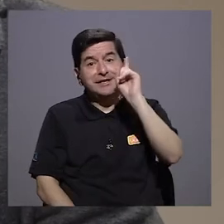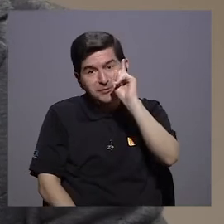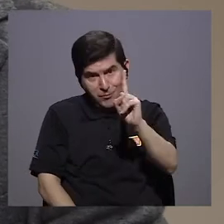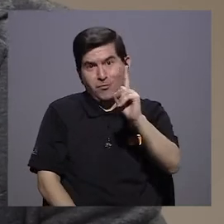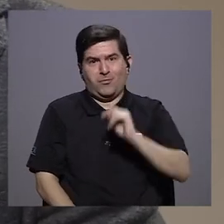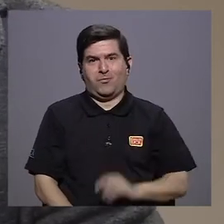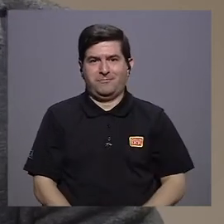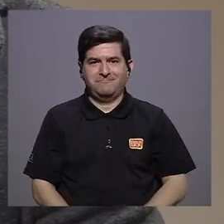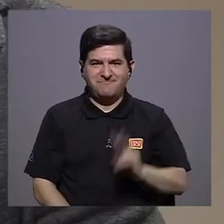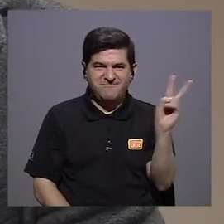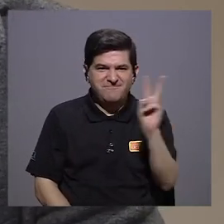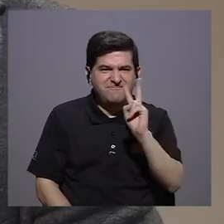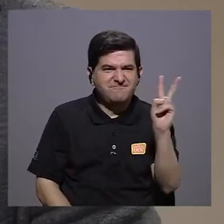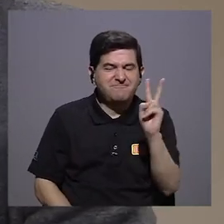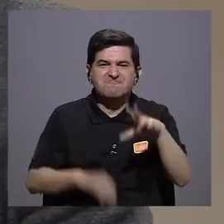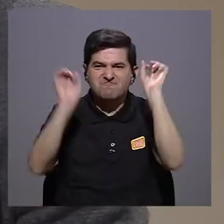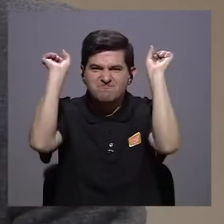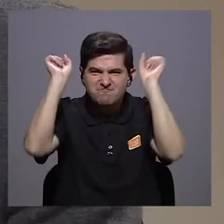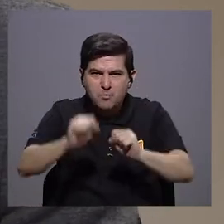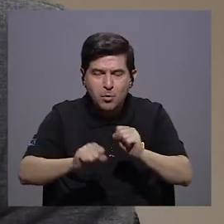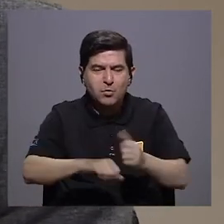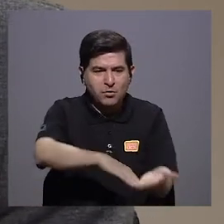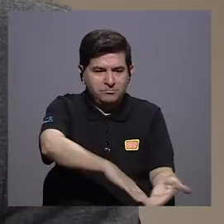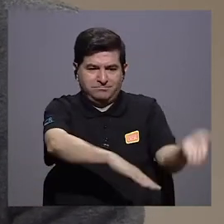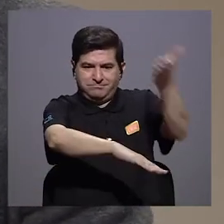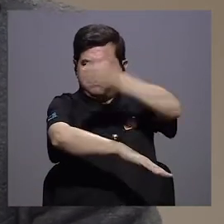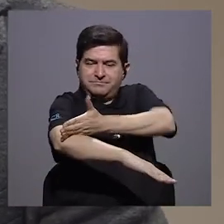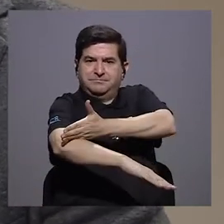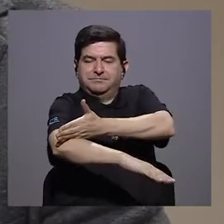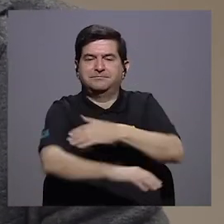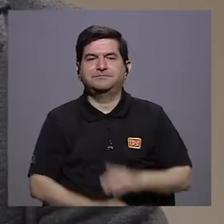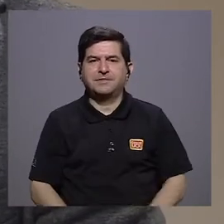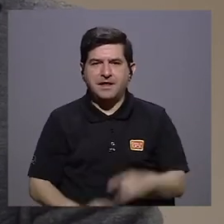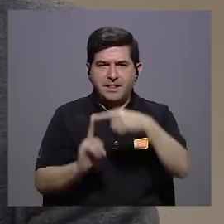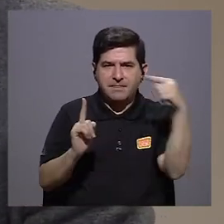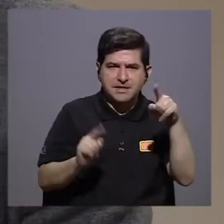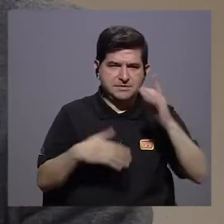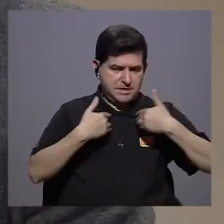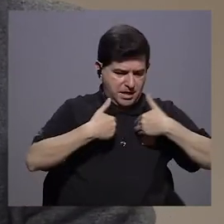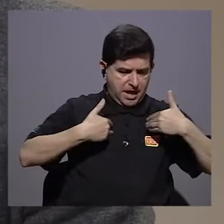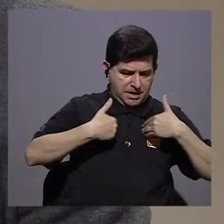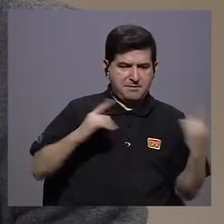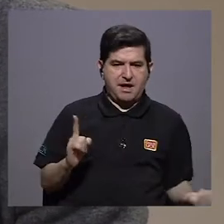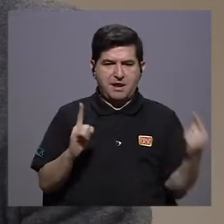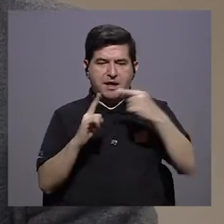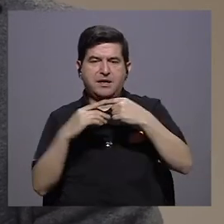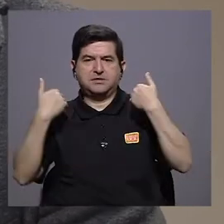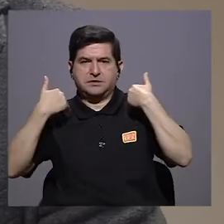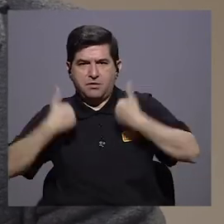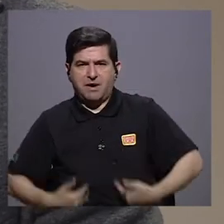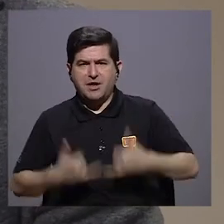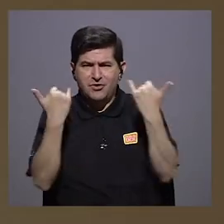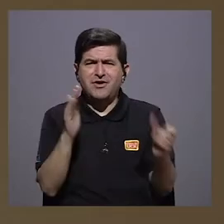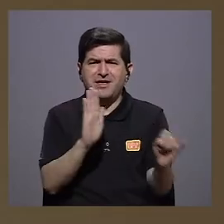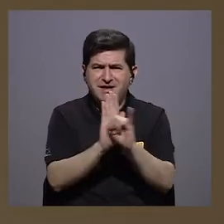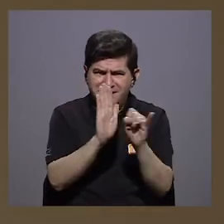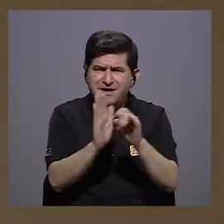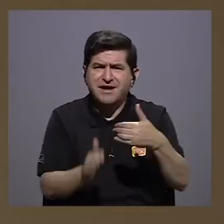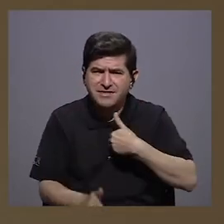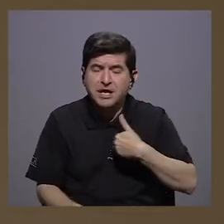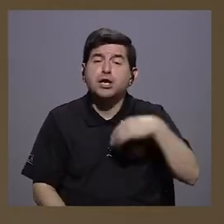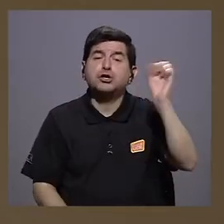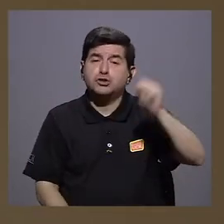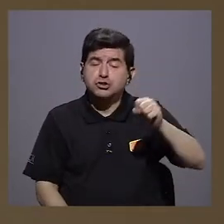esos virus que logró dar el salto de un animal a un humano. ¿Y que ya estaba identificado además?